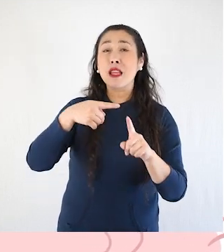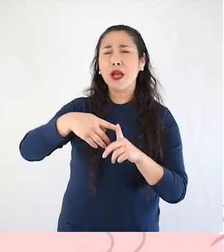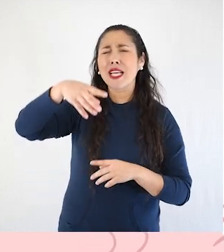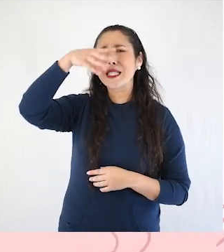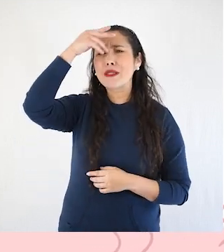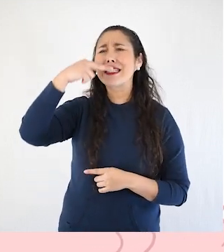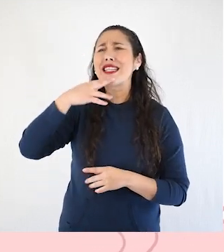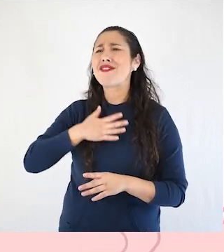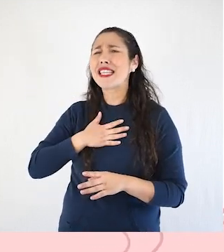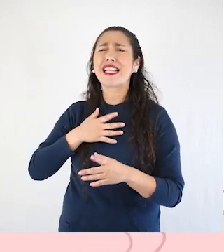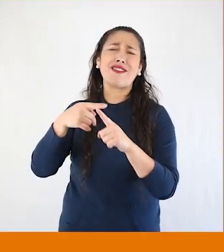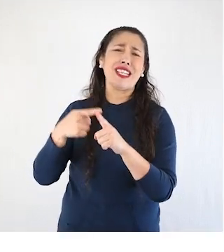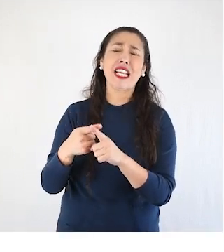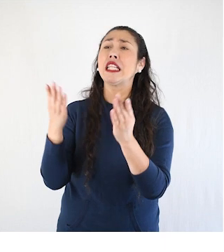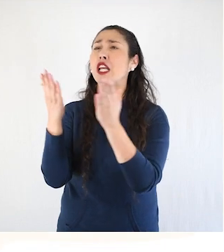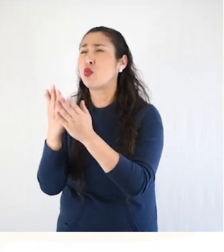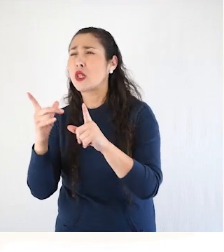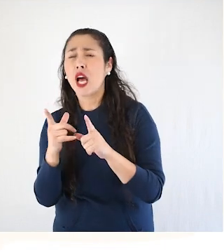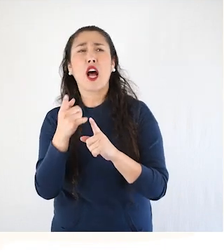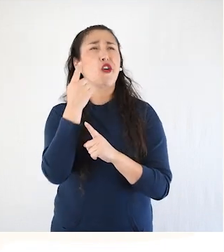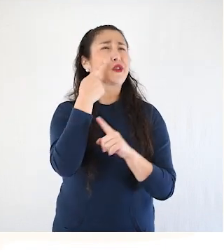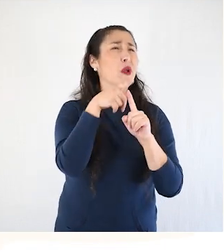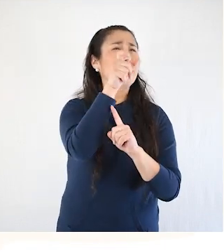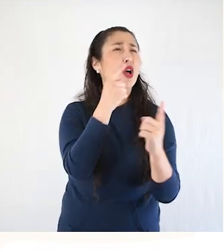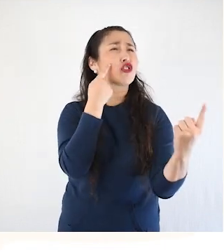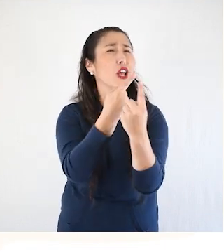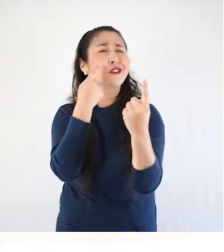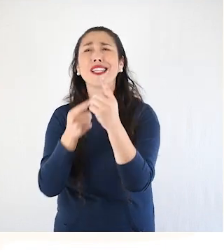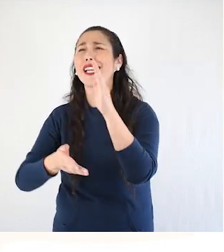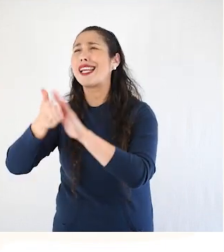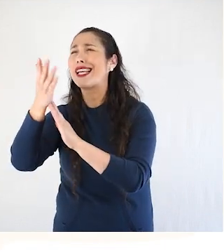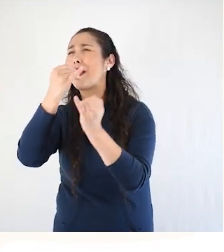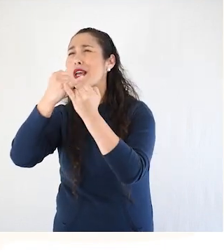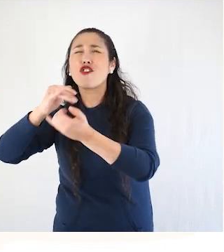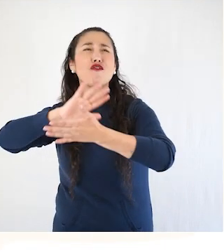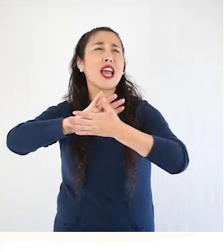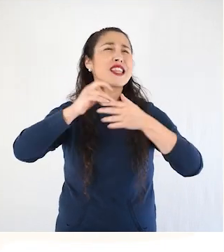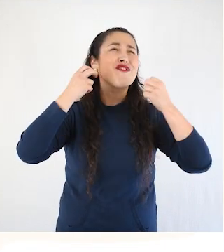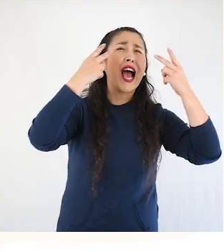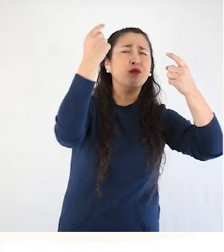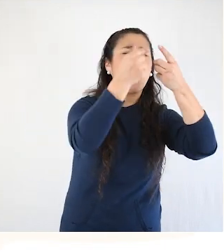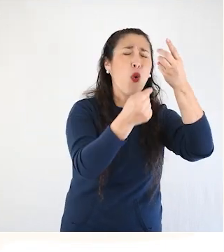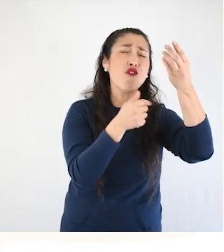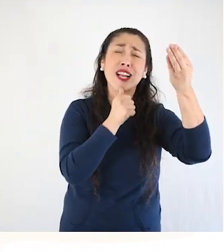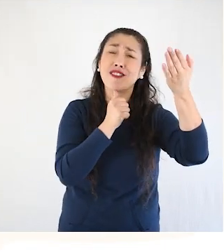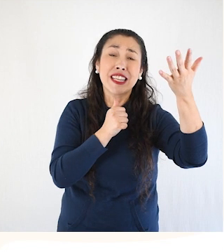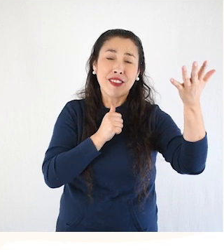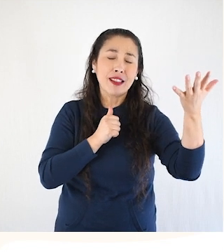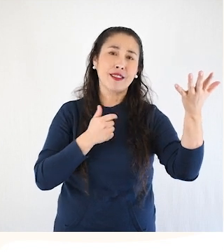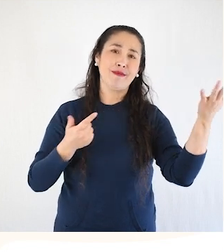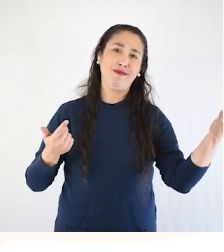Nos falta vivir muchas experiencias de vida, estudiar, conocer a otras personas, salir con amigos, ir a fiestas,